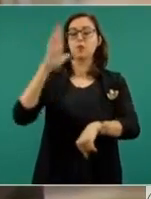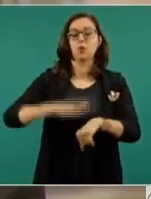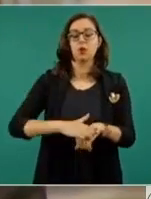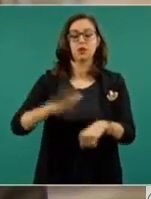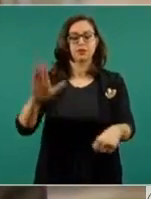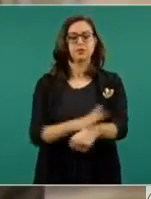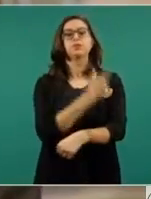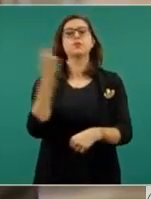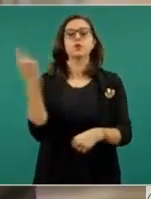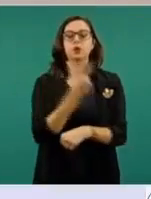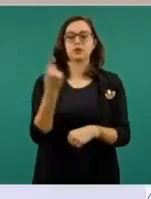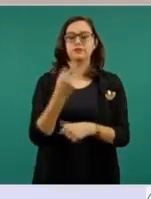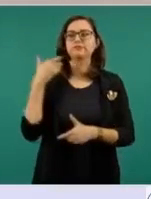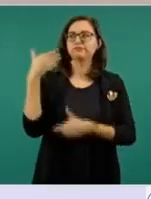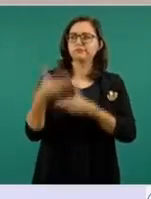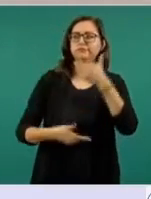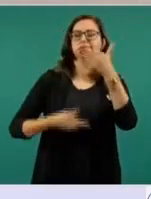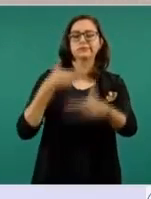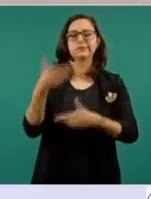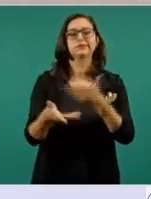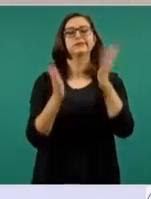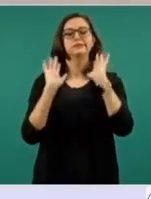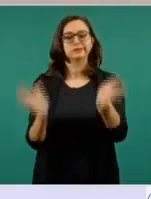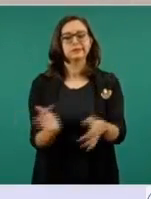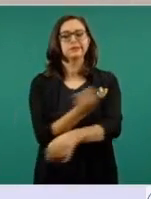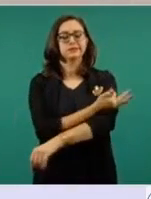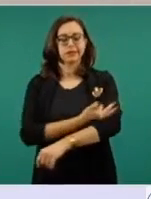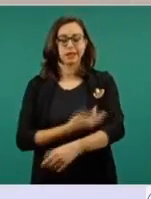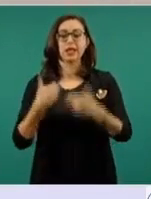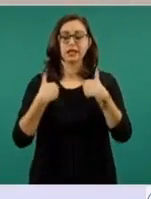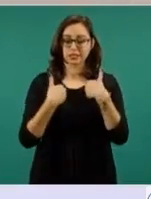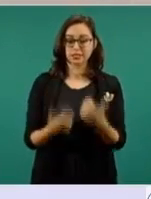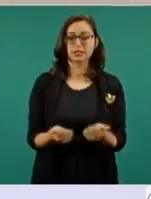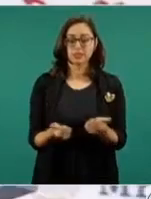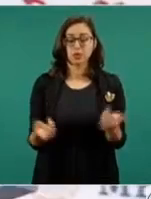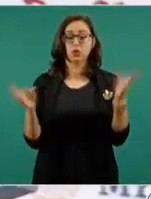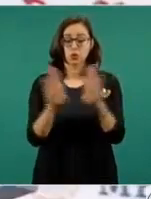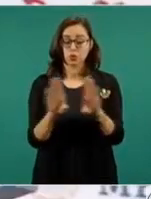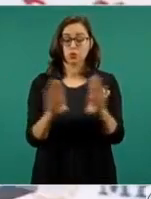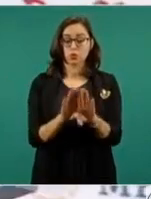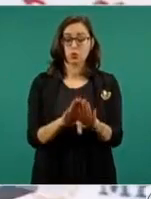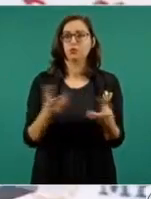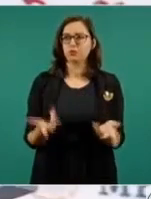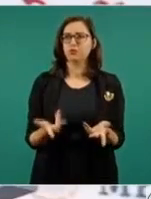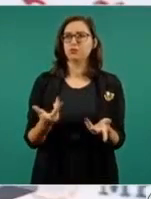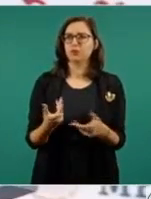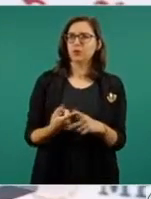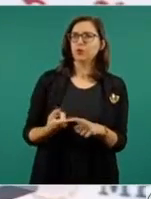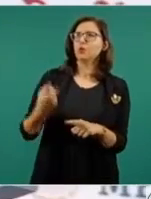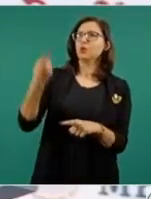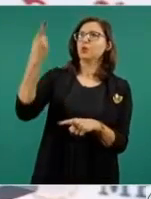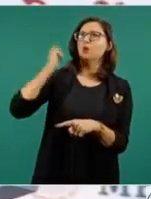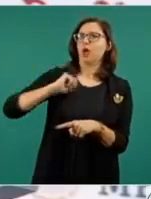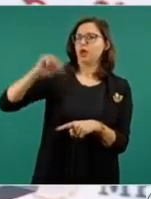trascendencia permite entender también la génesis de nuestras Fuerzas Armadas en aquel Ejército de las Tres